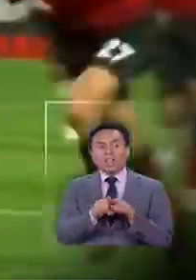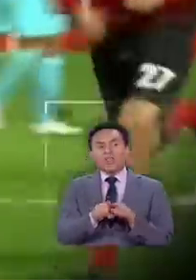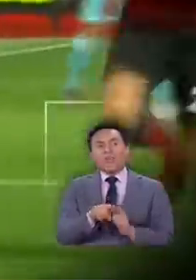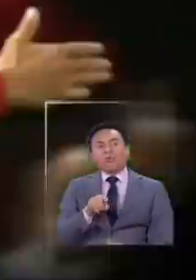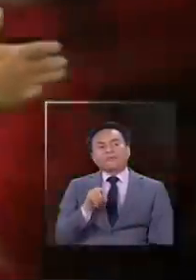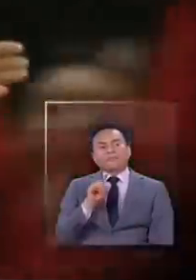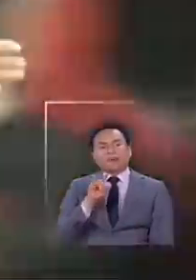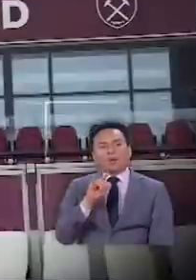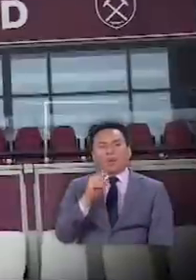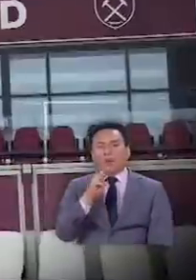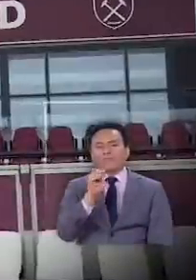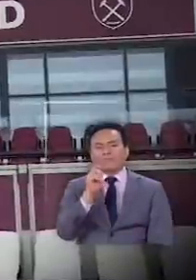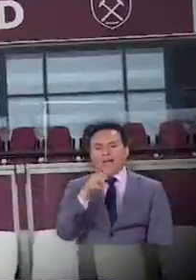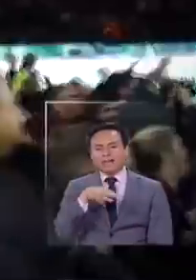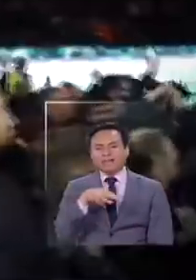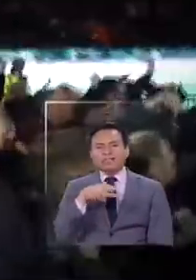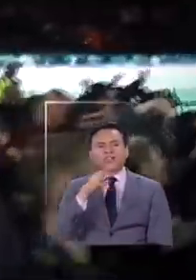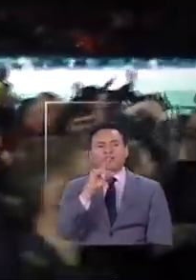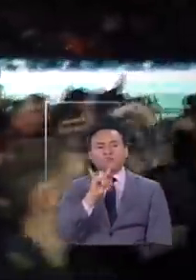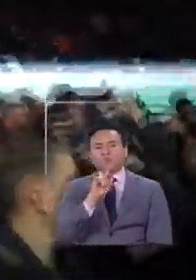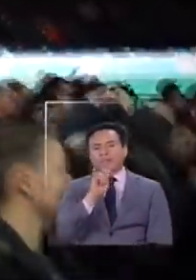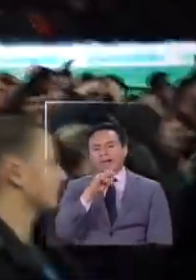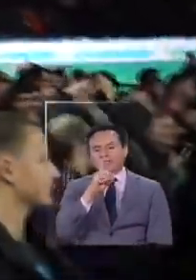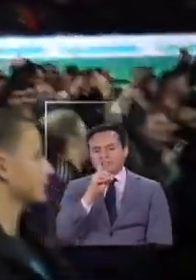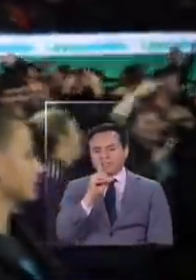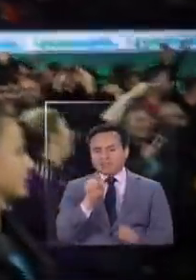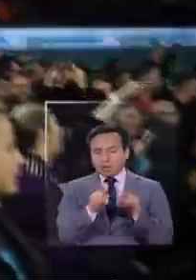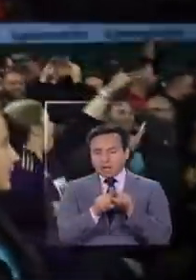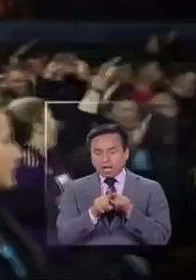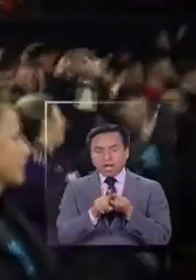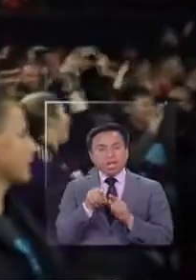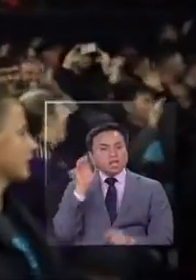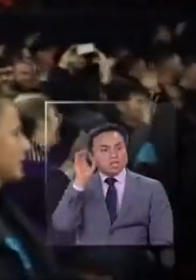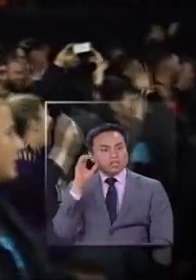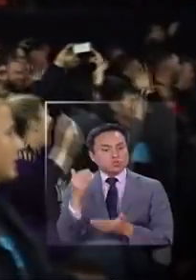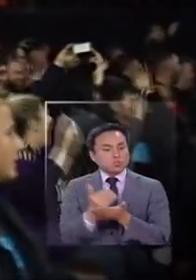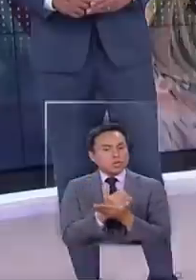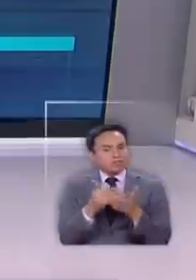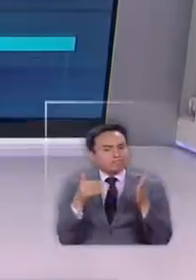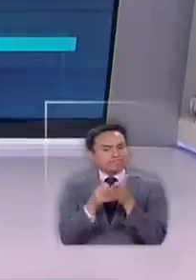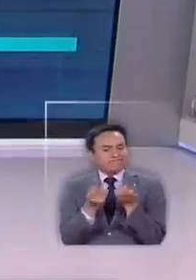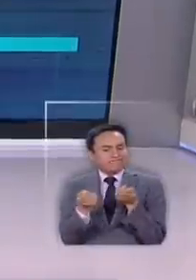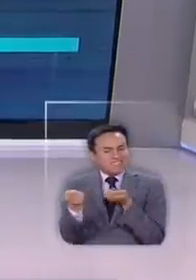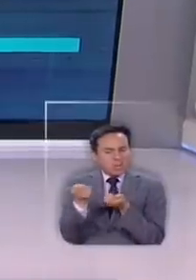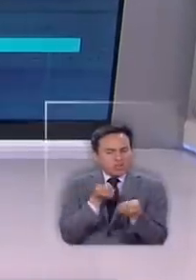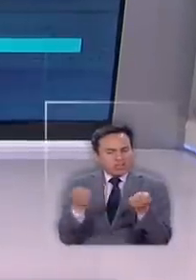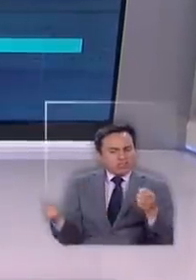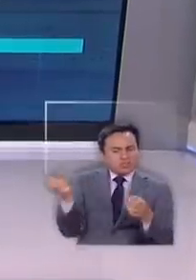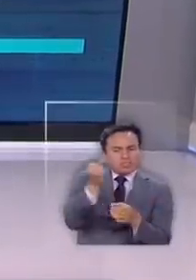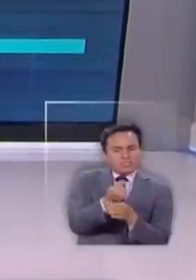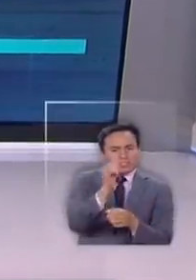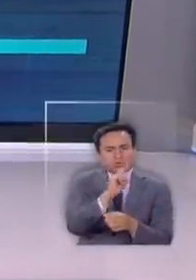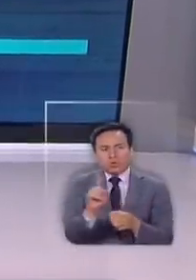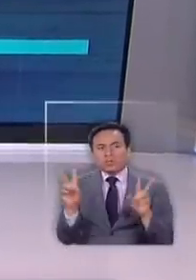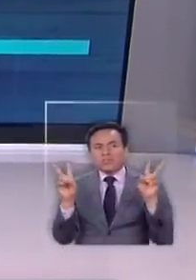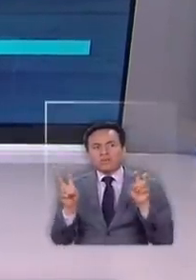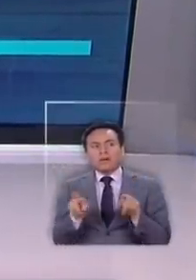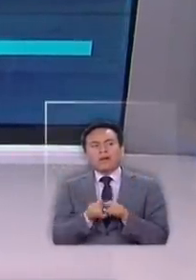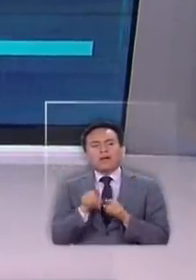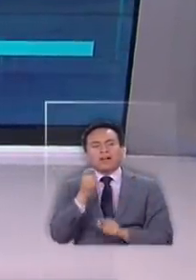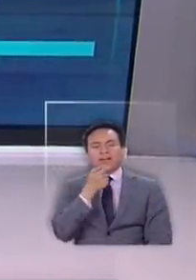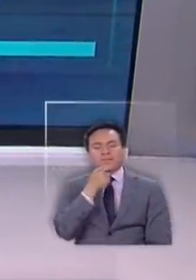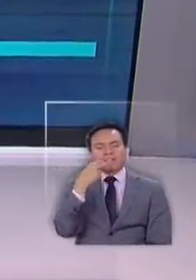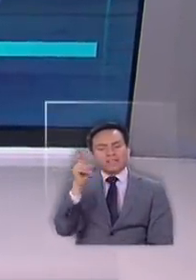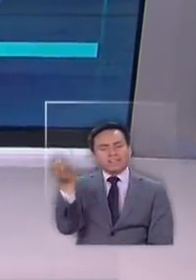United sí claro que el sueldo del delantero chileno es piedra de tope en la negociación sí allá en Gran